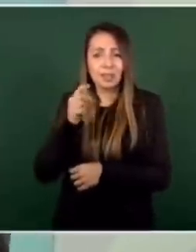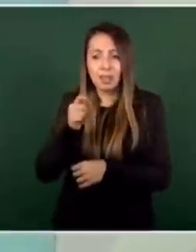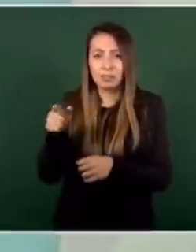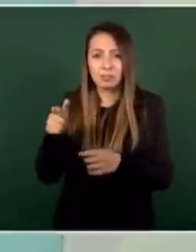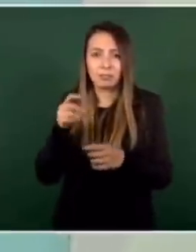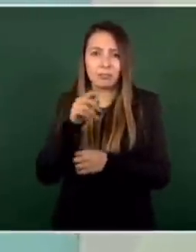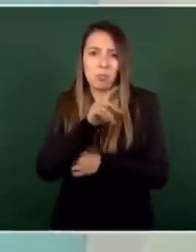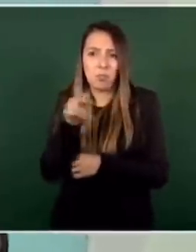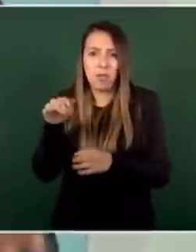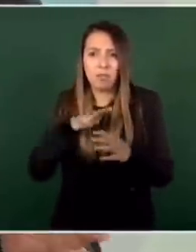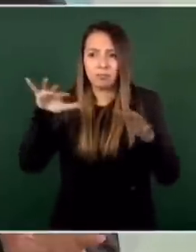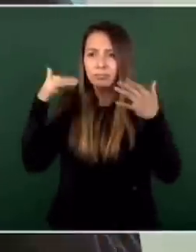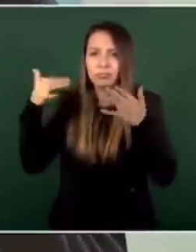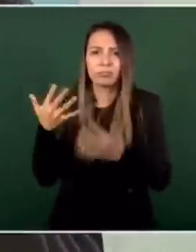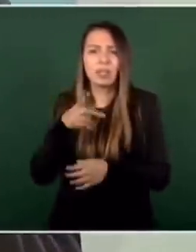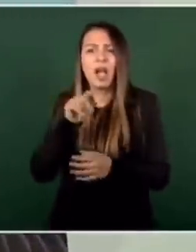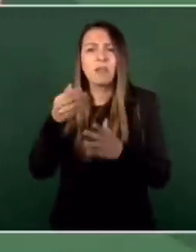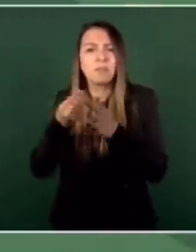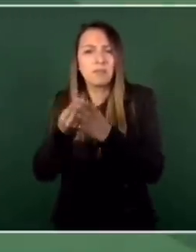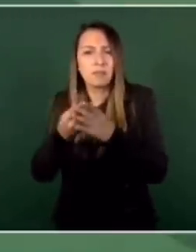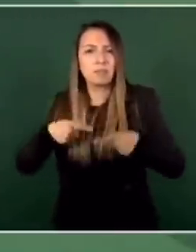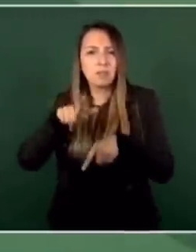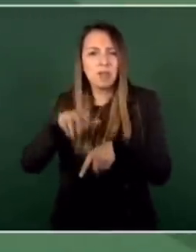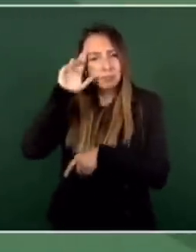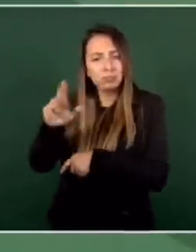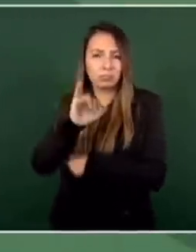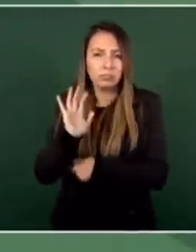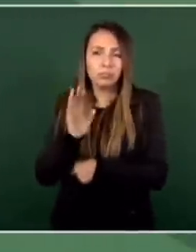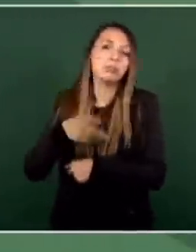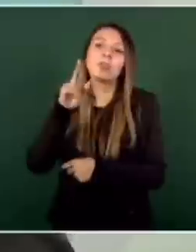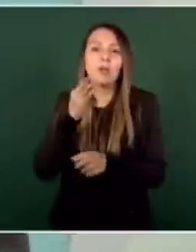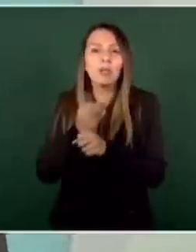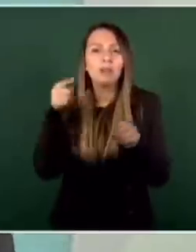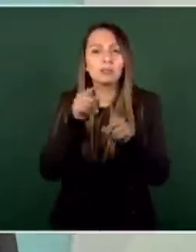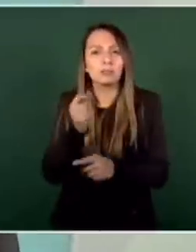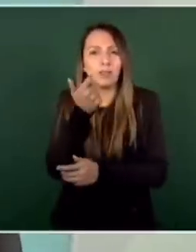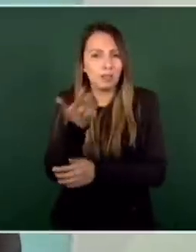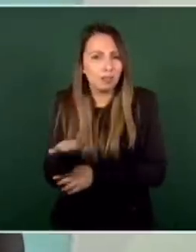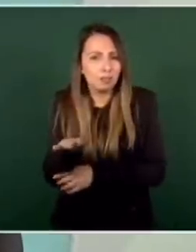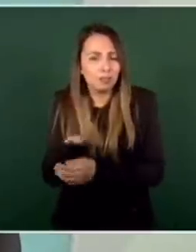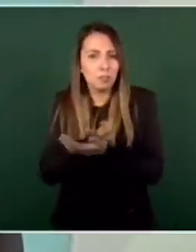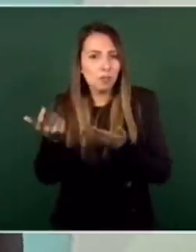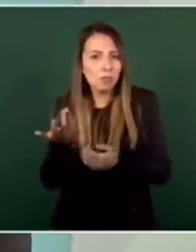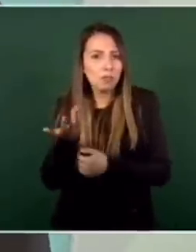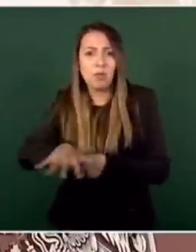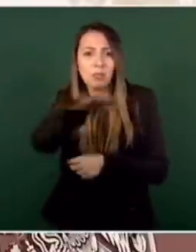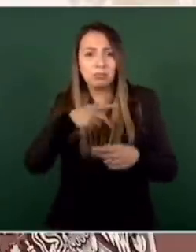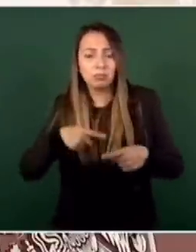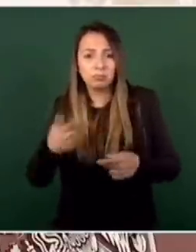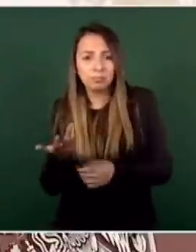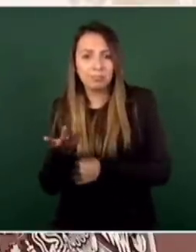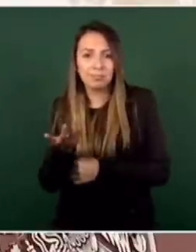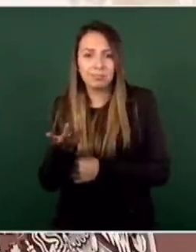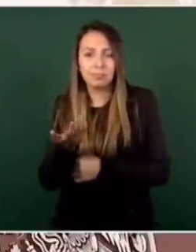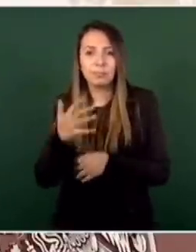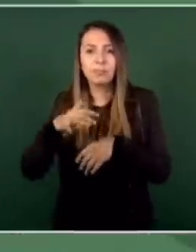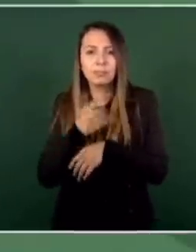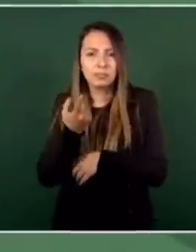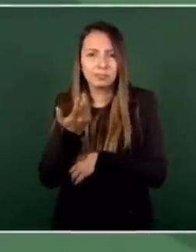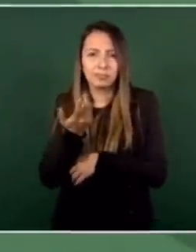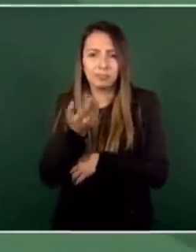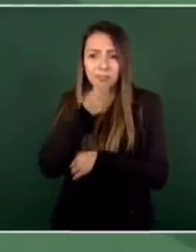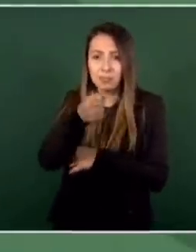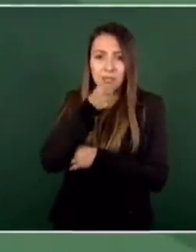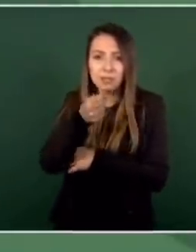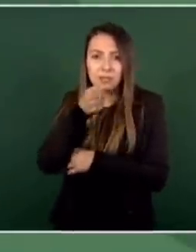que en cuestiones privadas se respete. Pero aquí estamos hablando de dinero que tiene que ver con lo público. Porque los medios